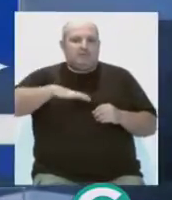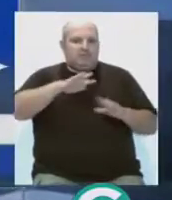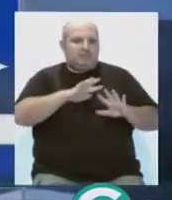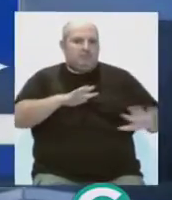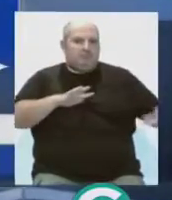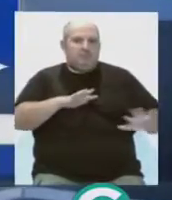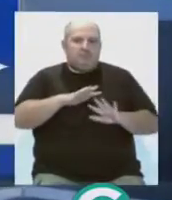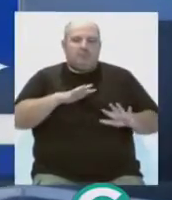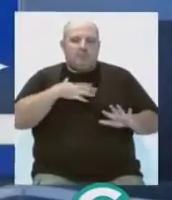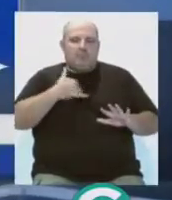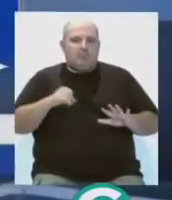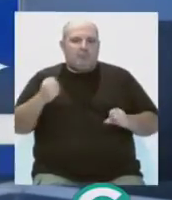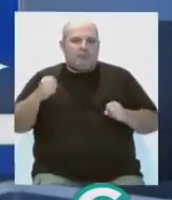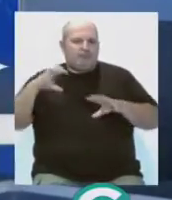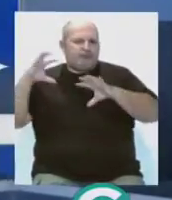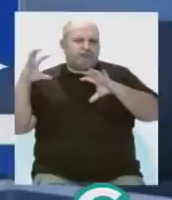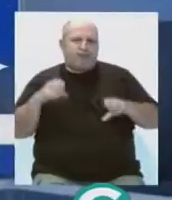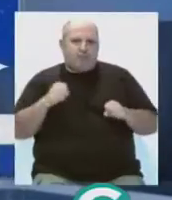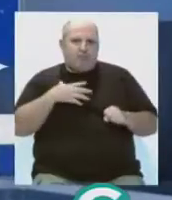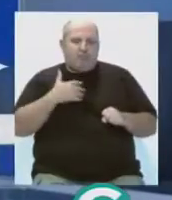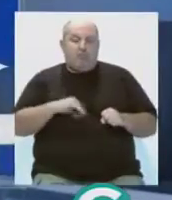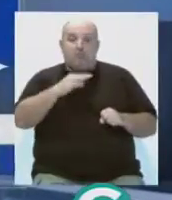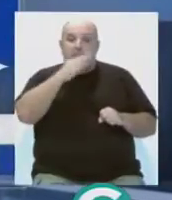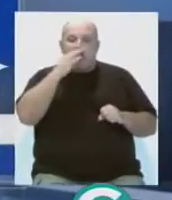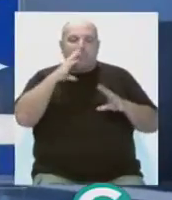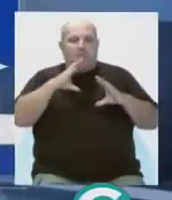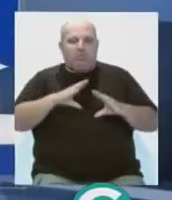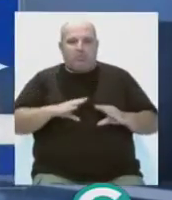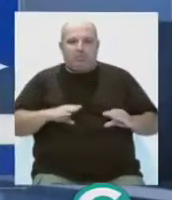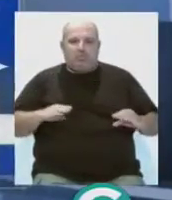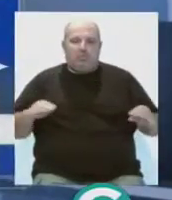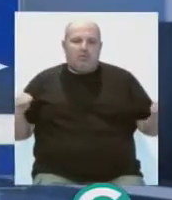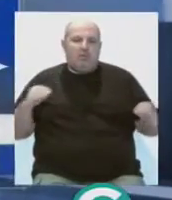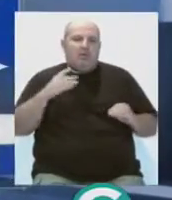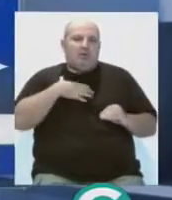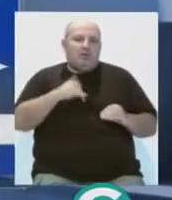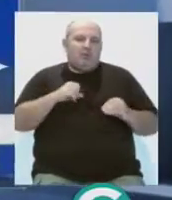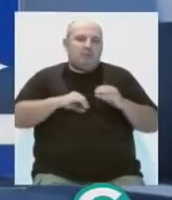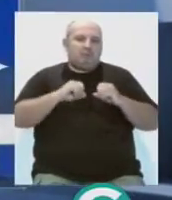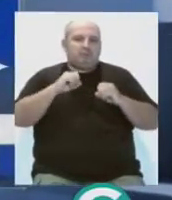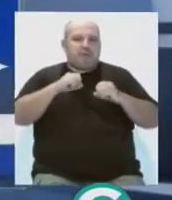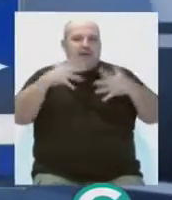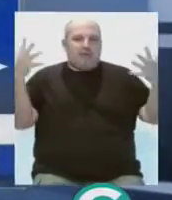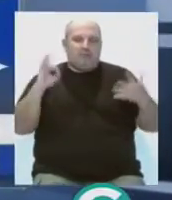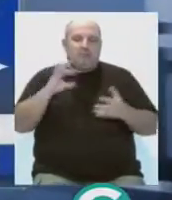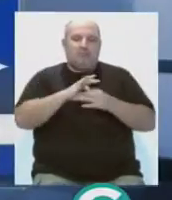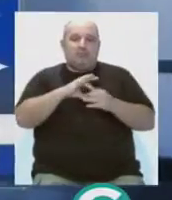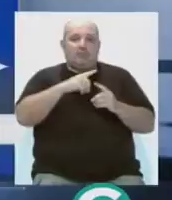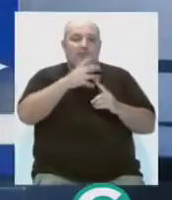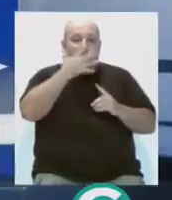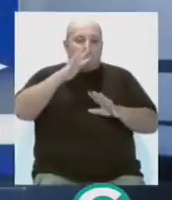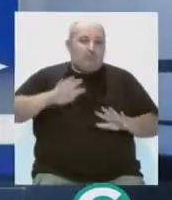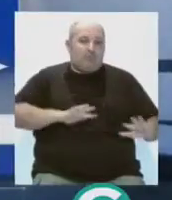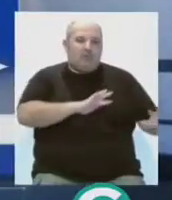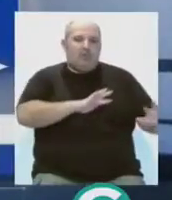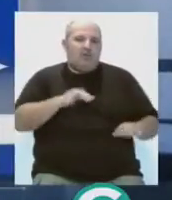litoral, donde no se descarta que sean muy fuertes. Durante la tarde remitirán las precipitaciones y se abrirán claros. Los vientos serán de componente